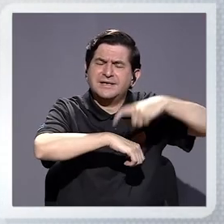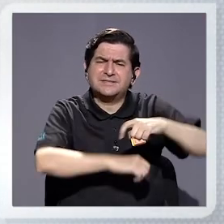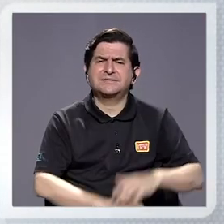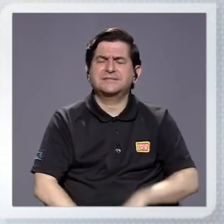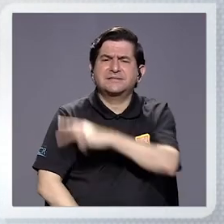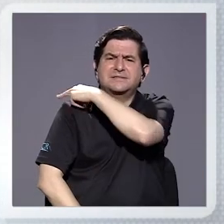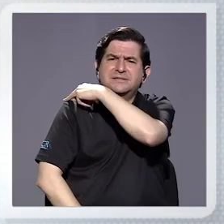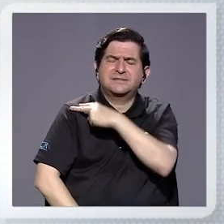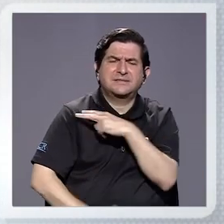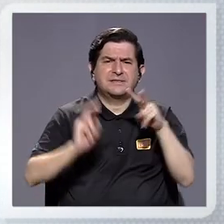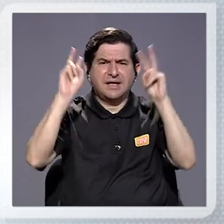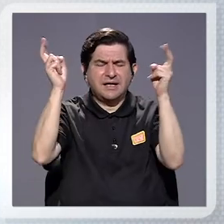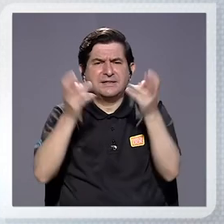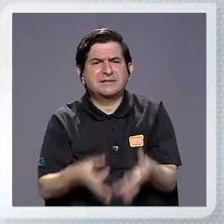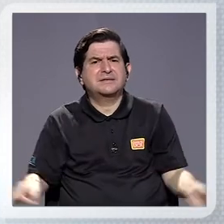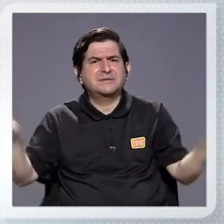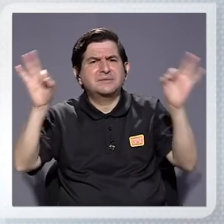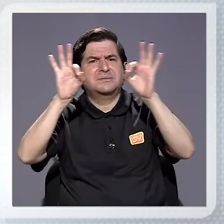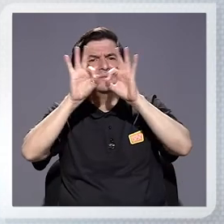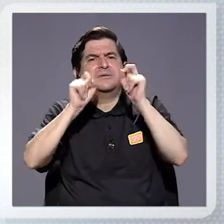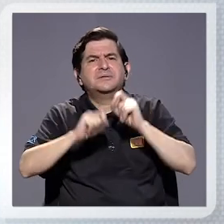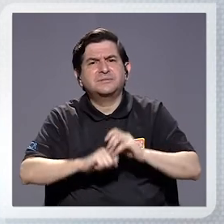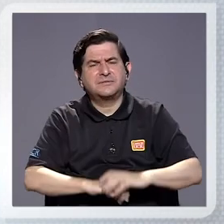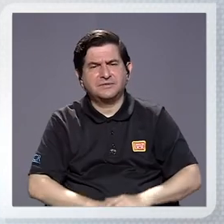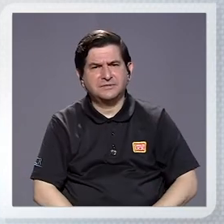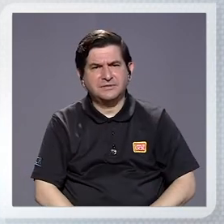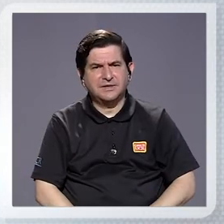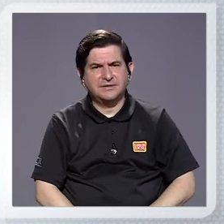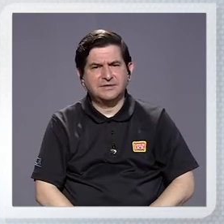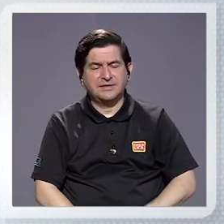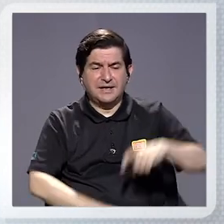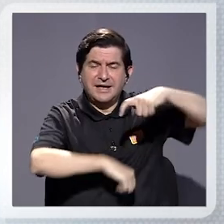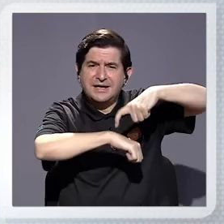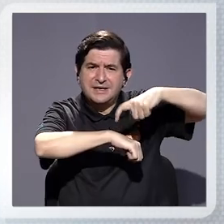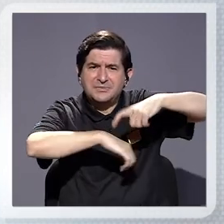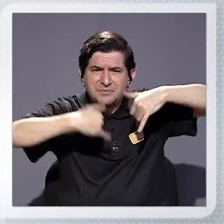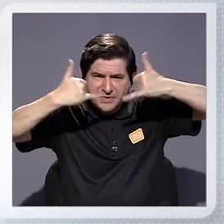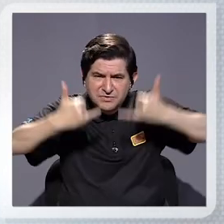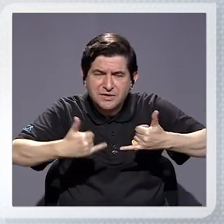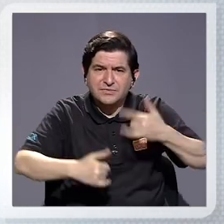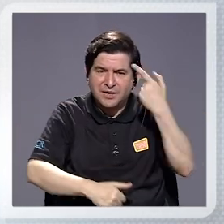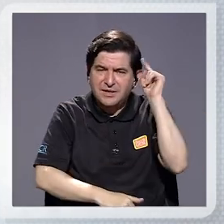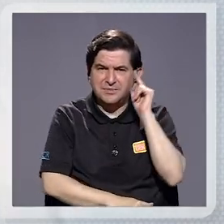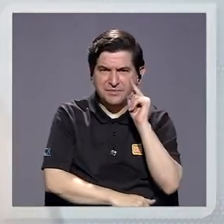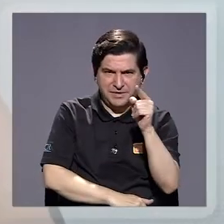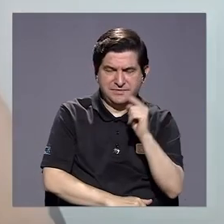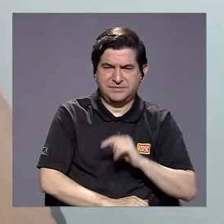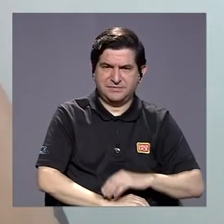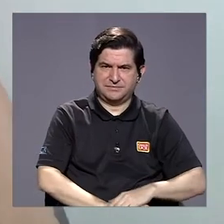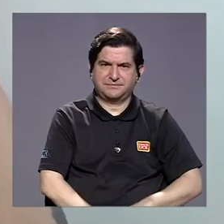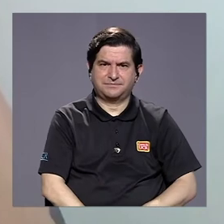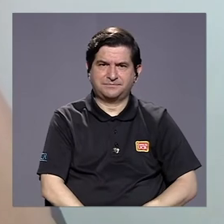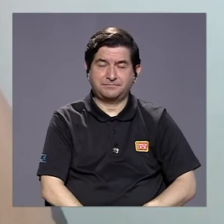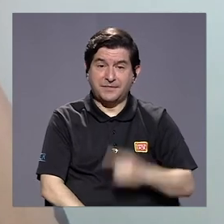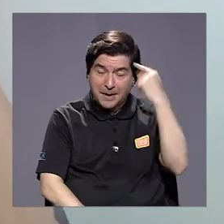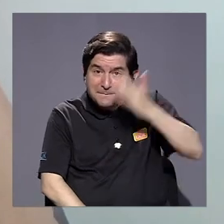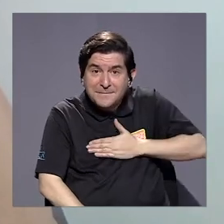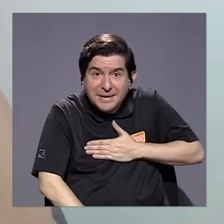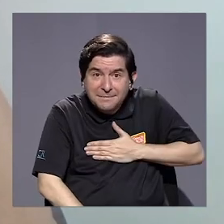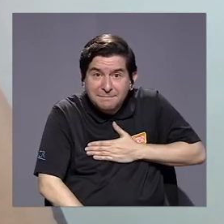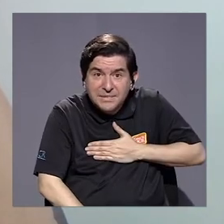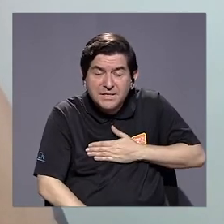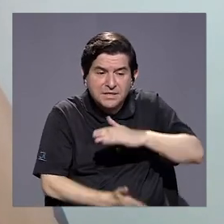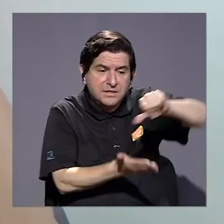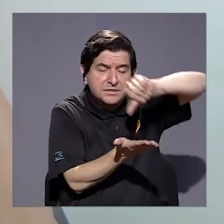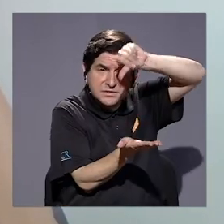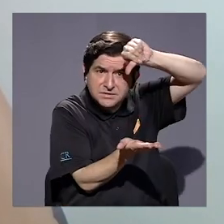comisionado en materia de importancia a día para Margarita? Para mí, lo